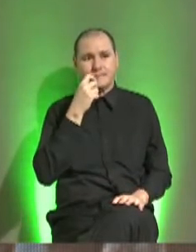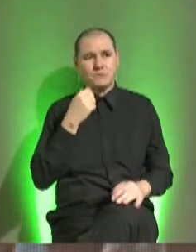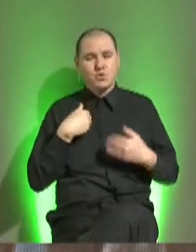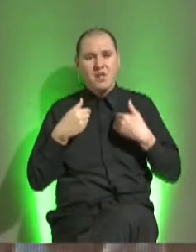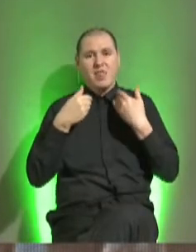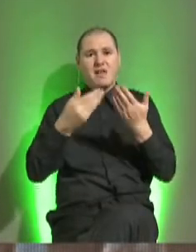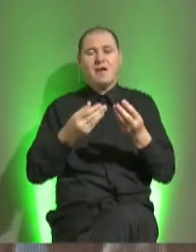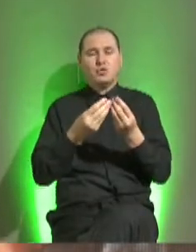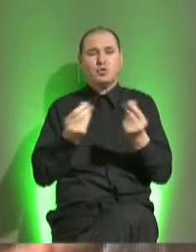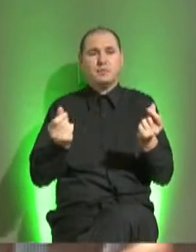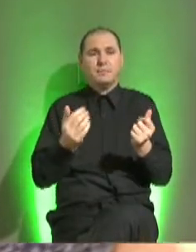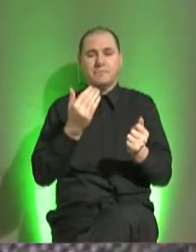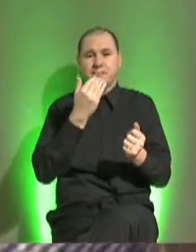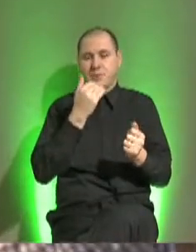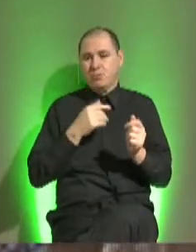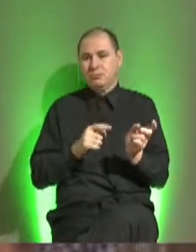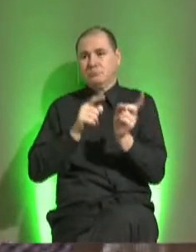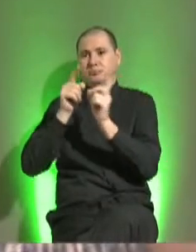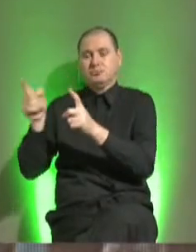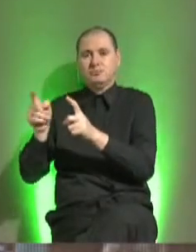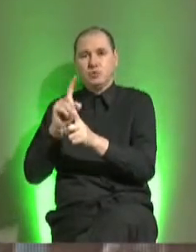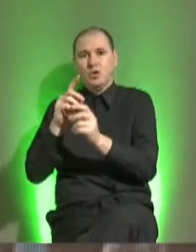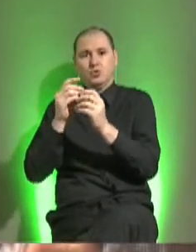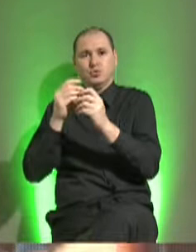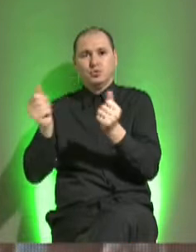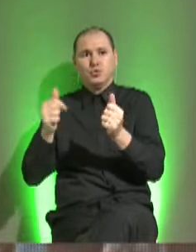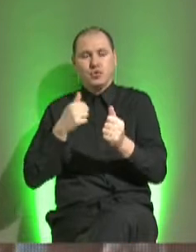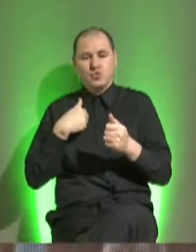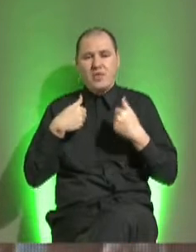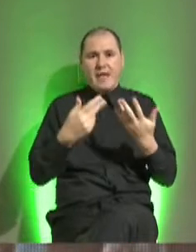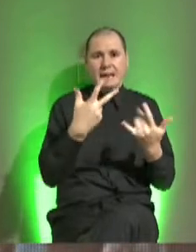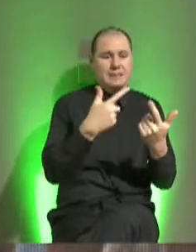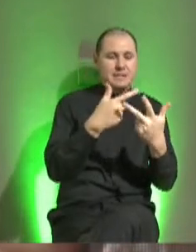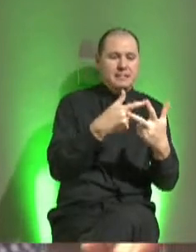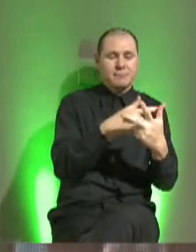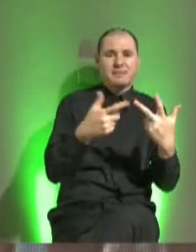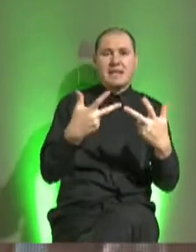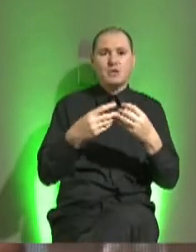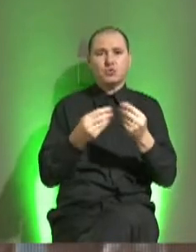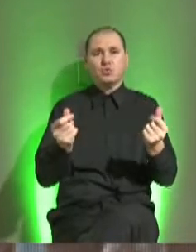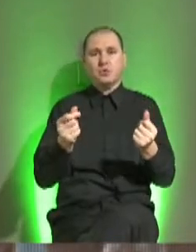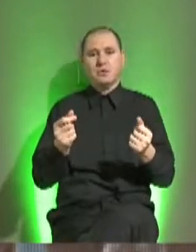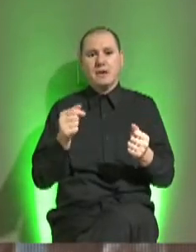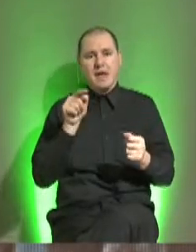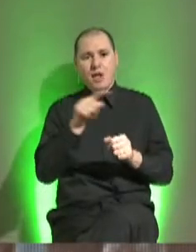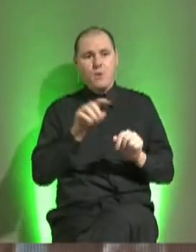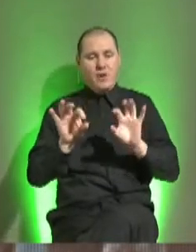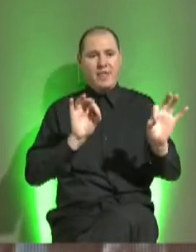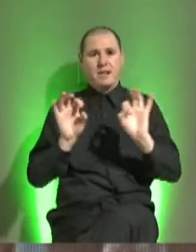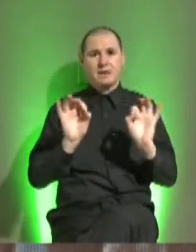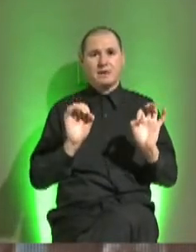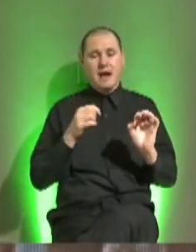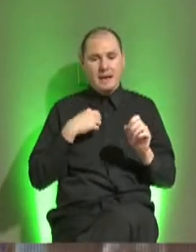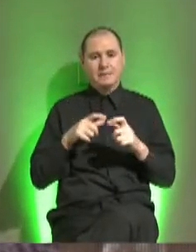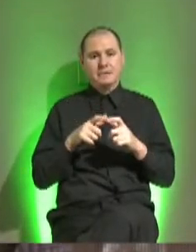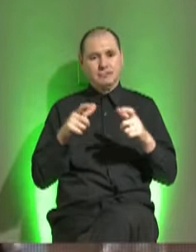soluciones, pero si mi competencia estaba dando una solución, yo estaba dando tres soluciones, y la gente, mis clientes podían elegir. Entonces ahí fue